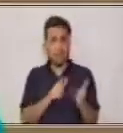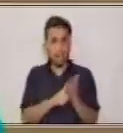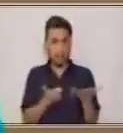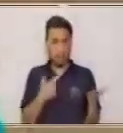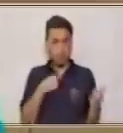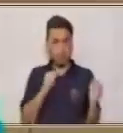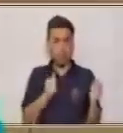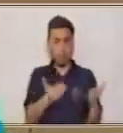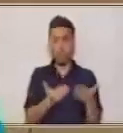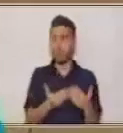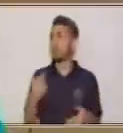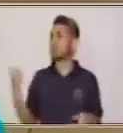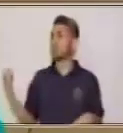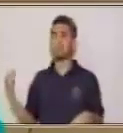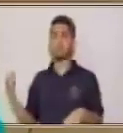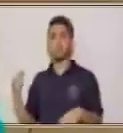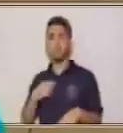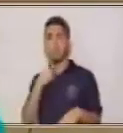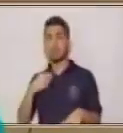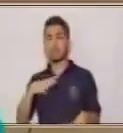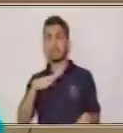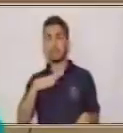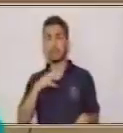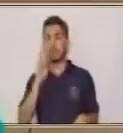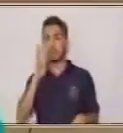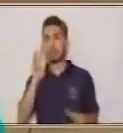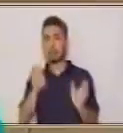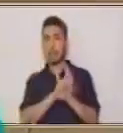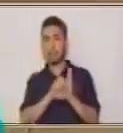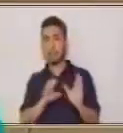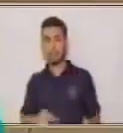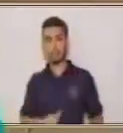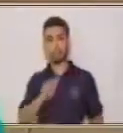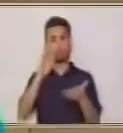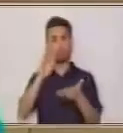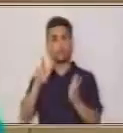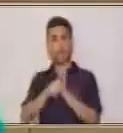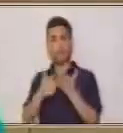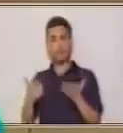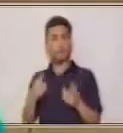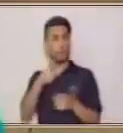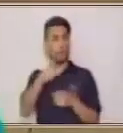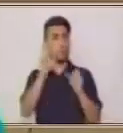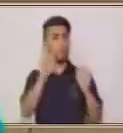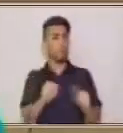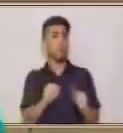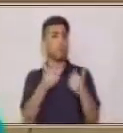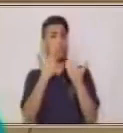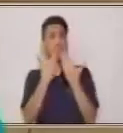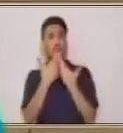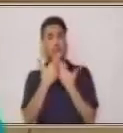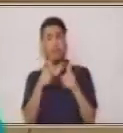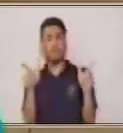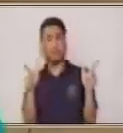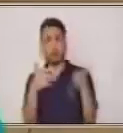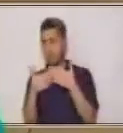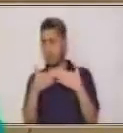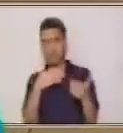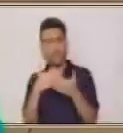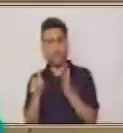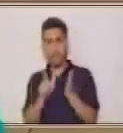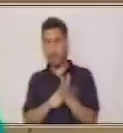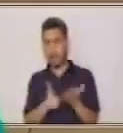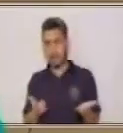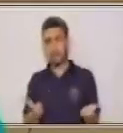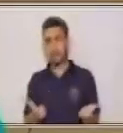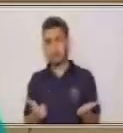Yo traigo aquí tres ejemplos de libros, pero tú puedes leer cualquier libro que tengas en casa. O